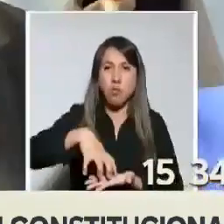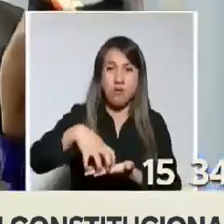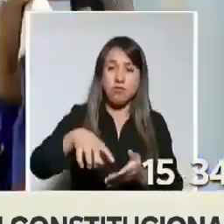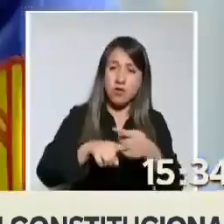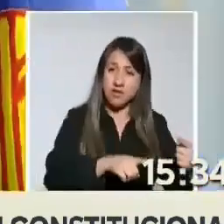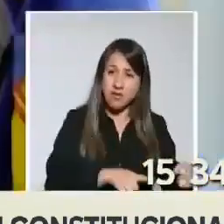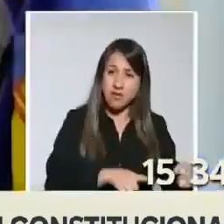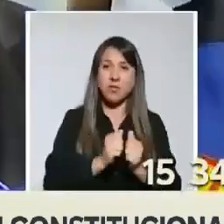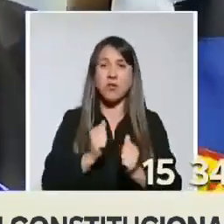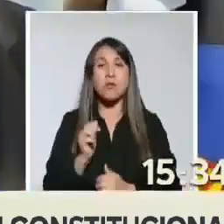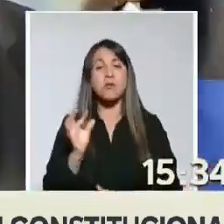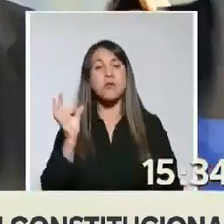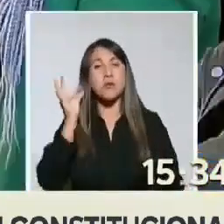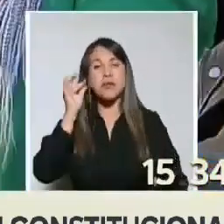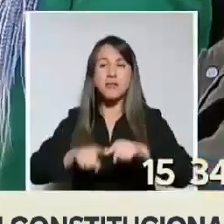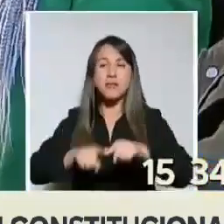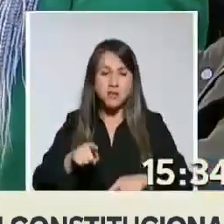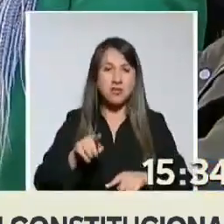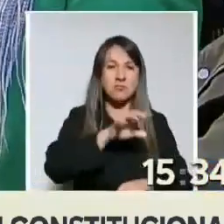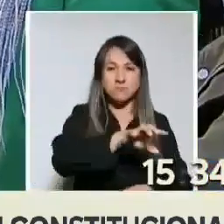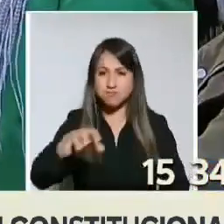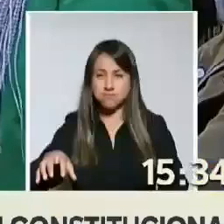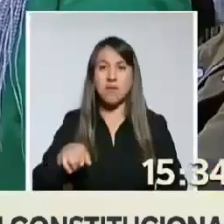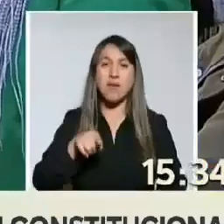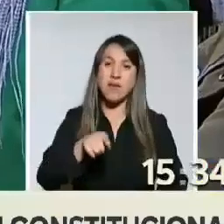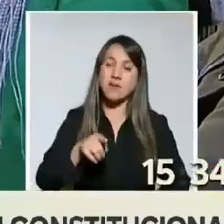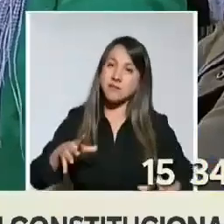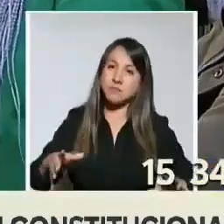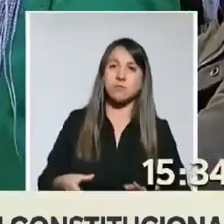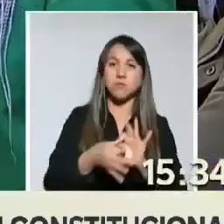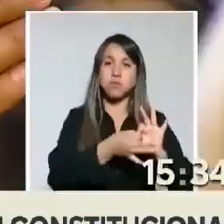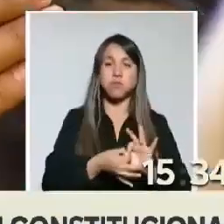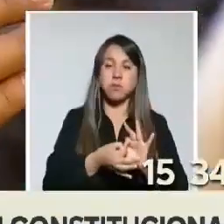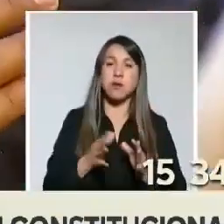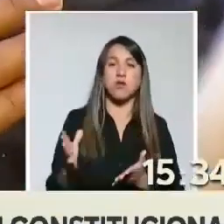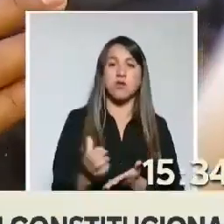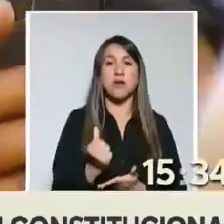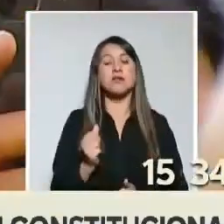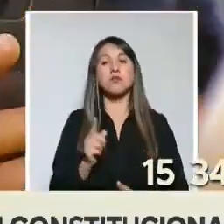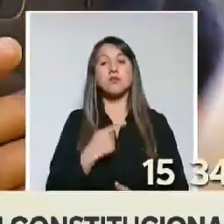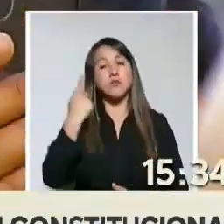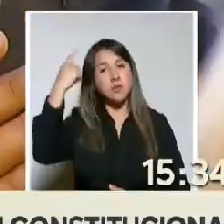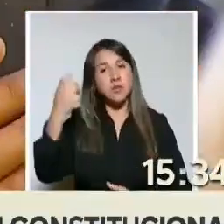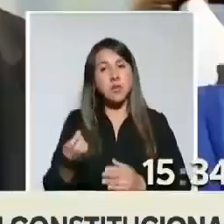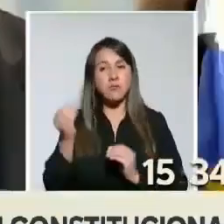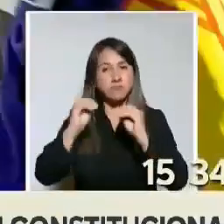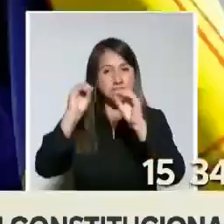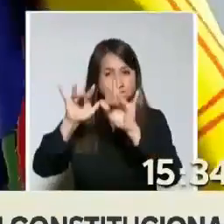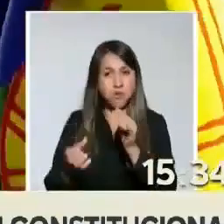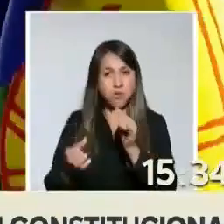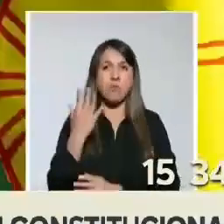mujeres, con los territorios. Ese es nuestro sueño para escribir una nueva constitución.